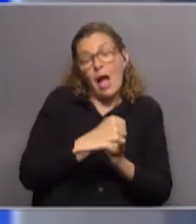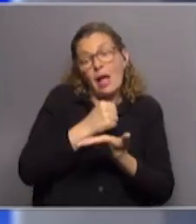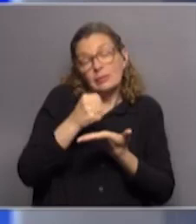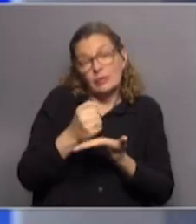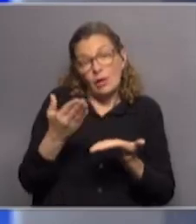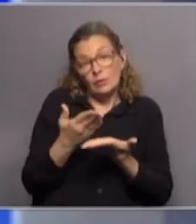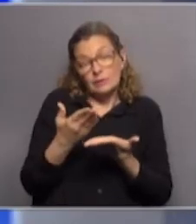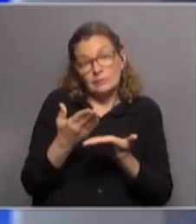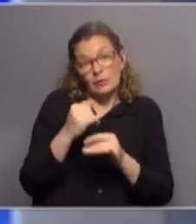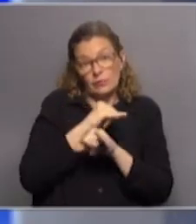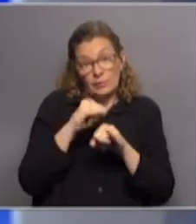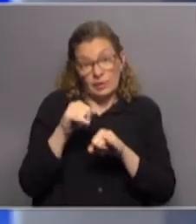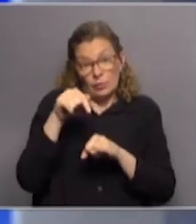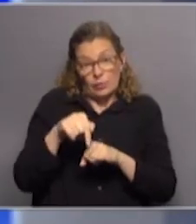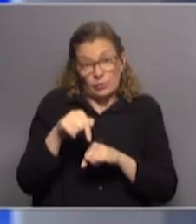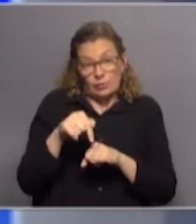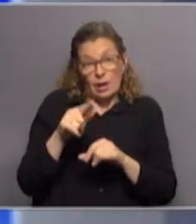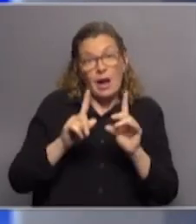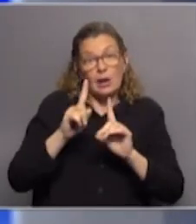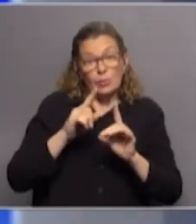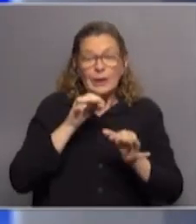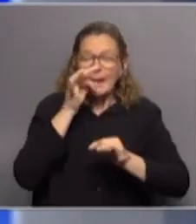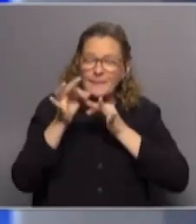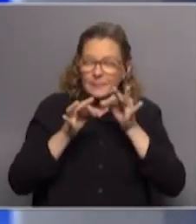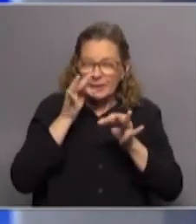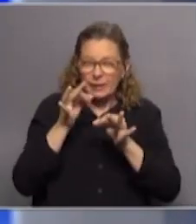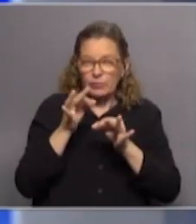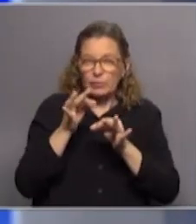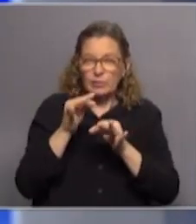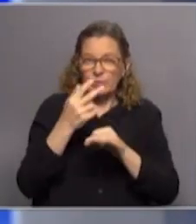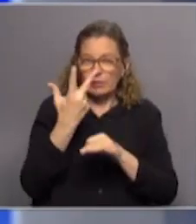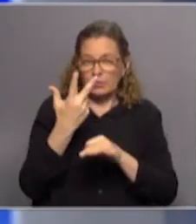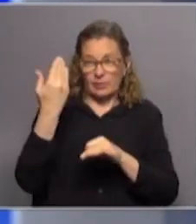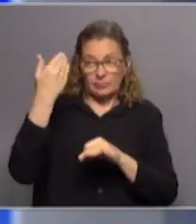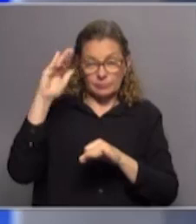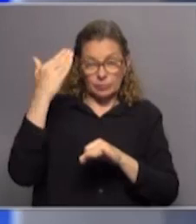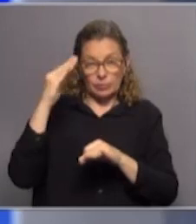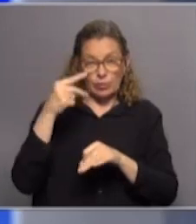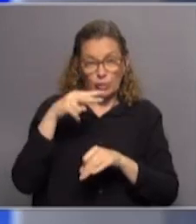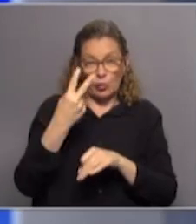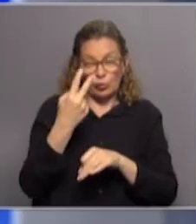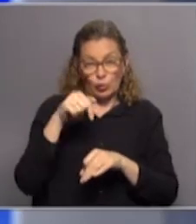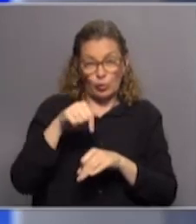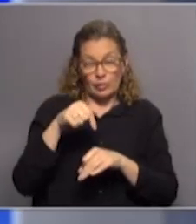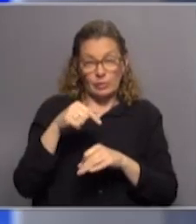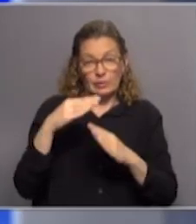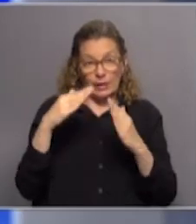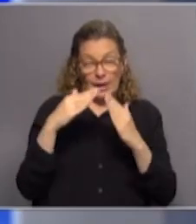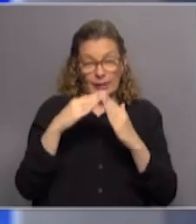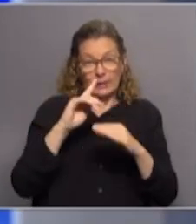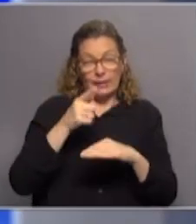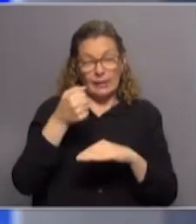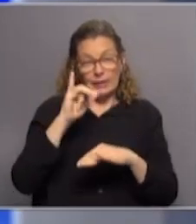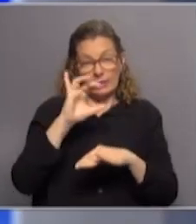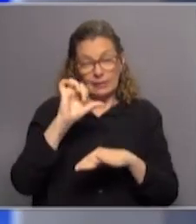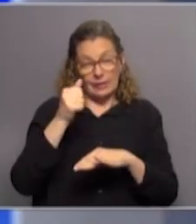desde la intervención hasta aquí, finalmente hoy hubo algunas explicaciones de por lo menos tres jerarcas. Dos hoy de la mutualista intervenida de la intervención